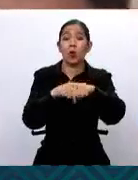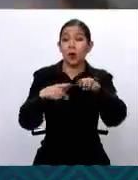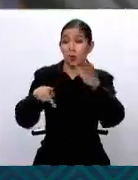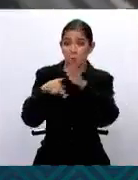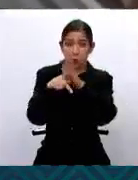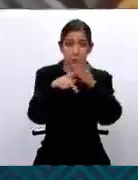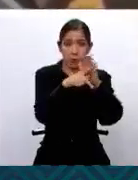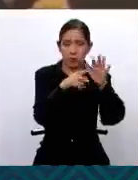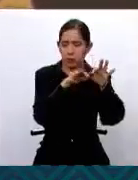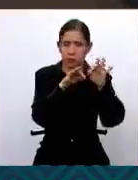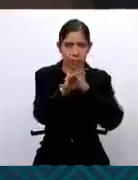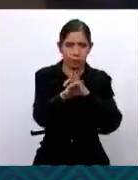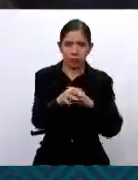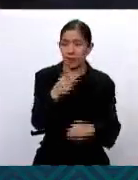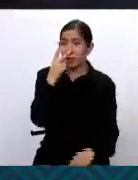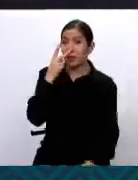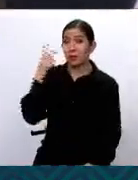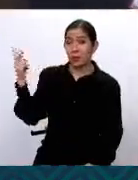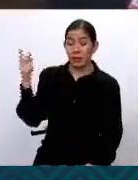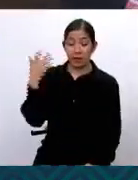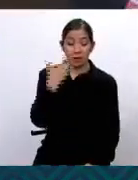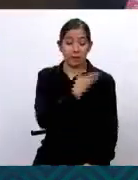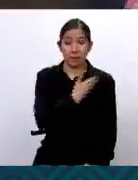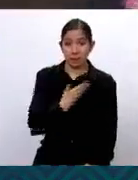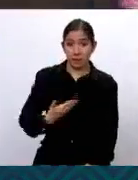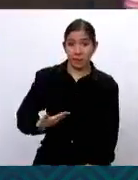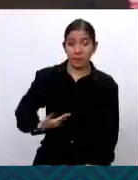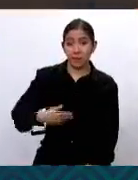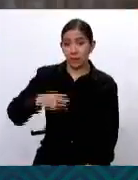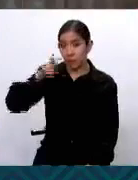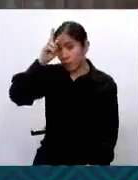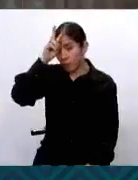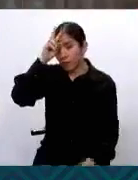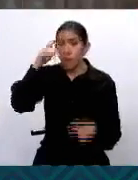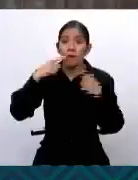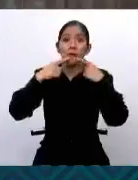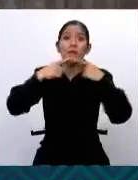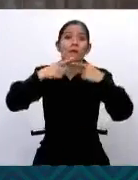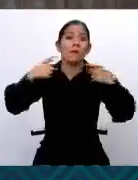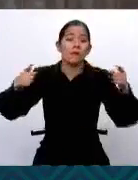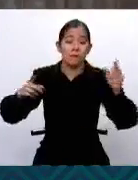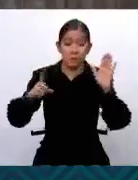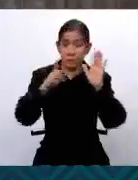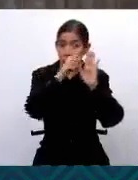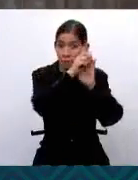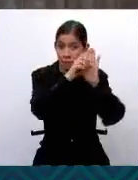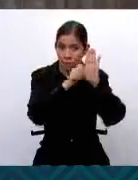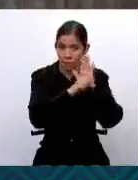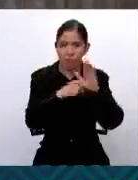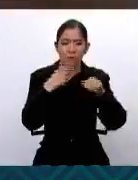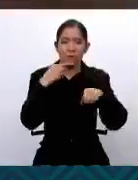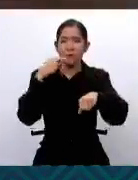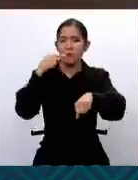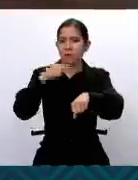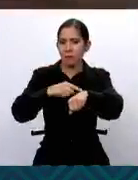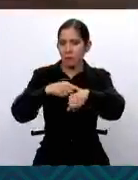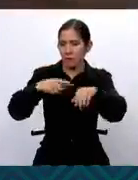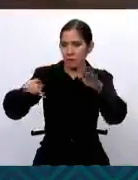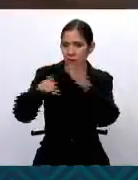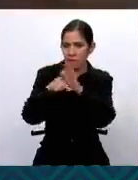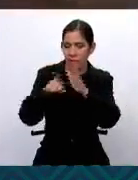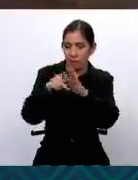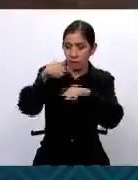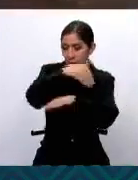inamovilidad. De esa manera, el presidente peruano Pedro Castillo anunció que se deja sin efecto el toque de queda decretado el lunes,